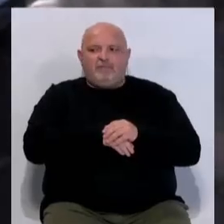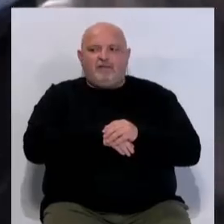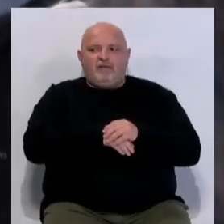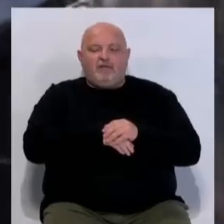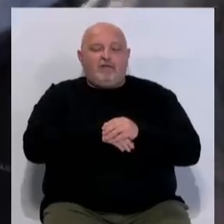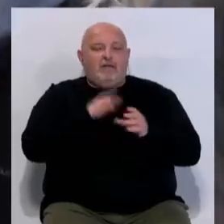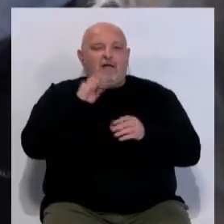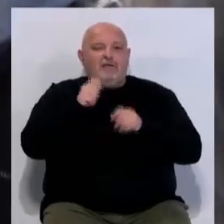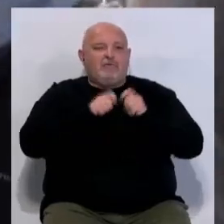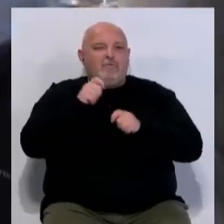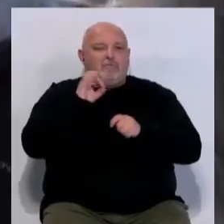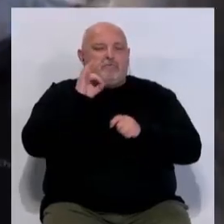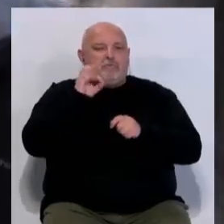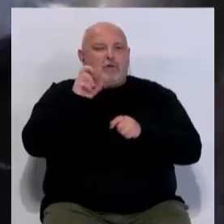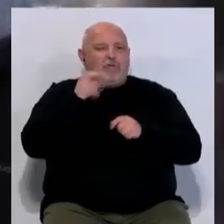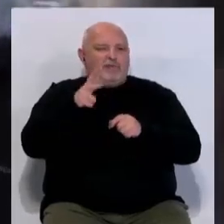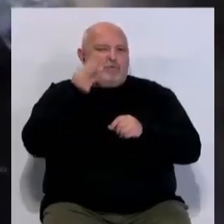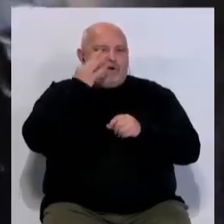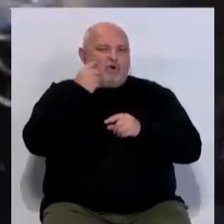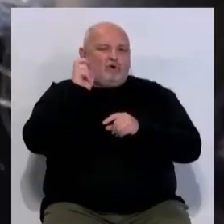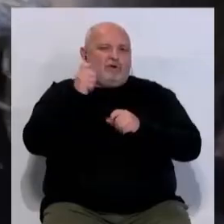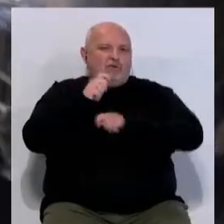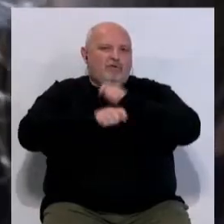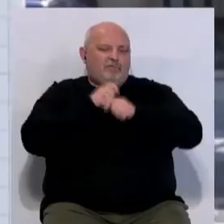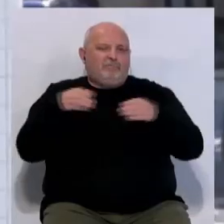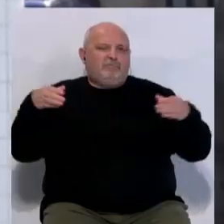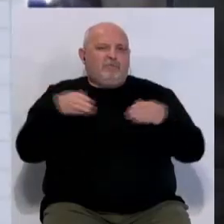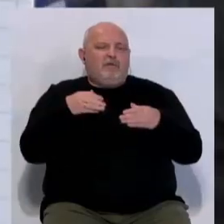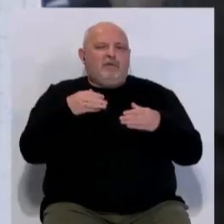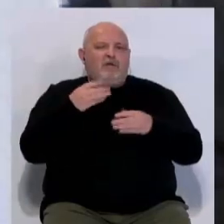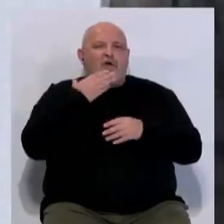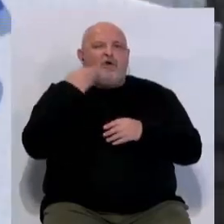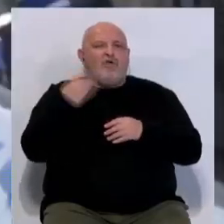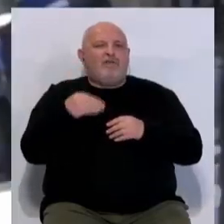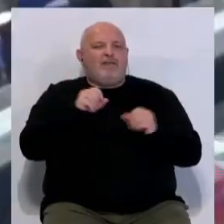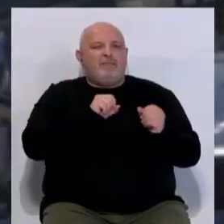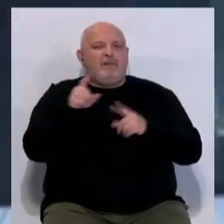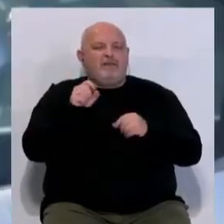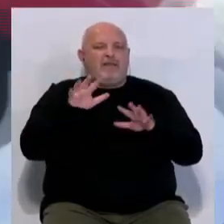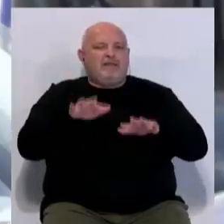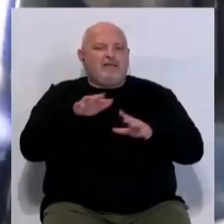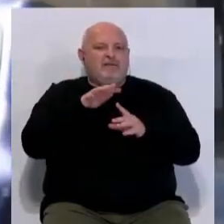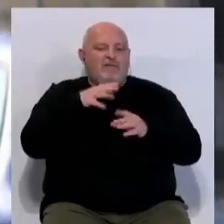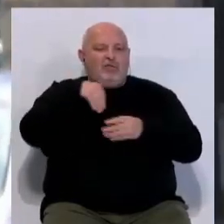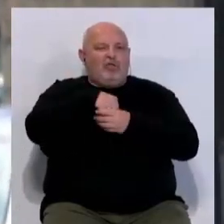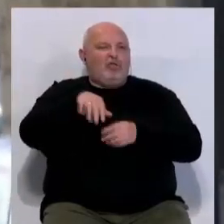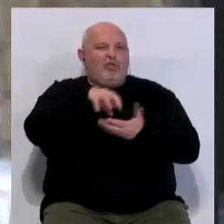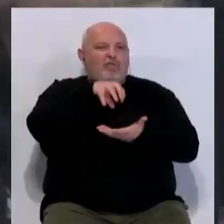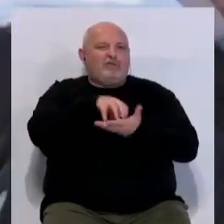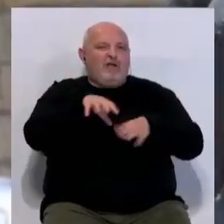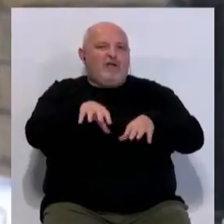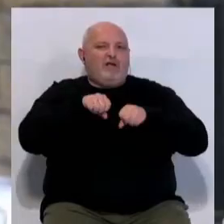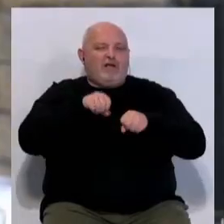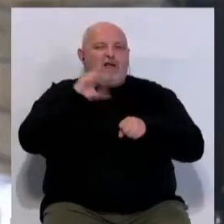La PDHA junto con otras organizaciones han apoyado esta mañana a jóvenes migrantes que se encuentran alojados en el centro de